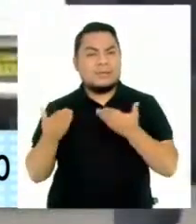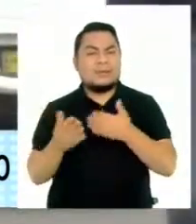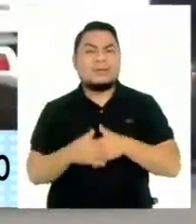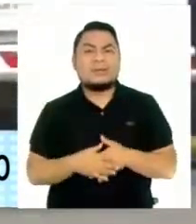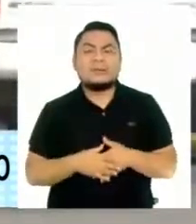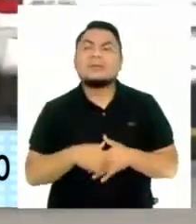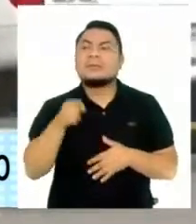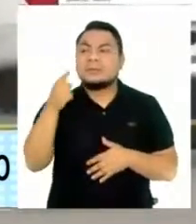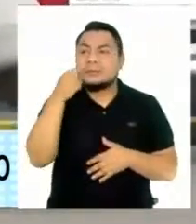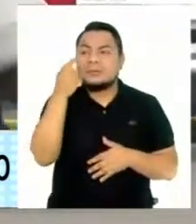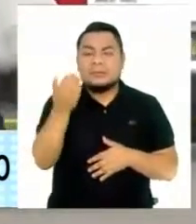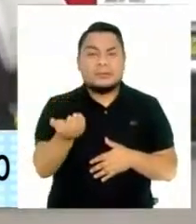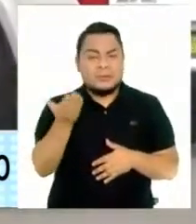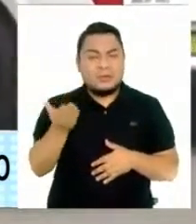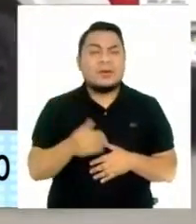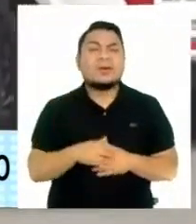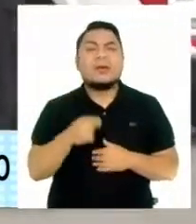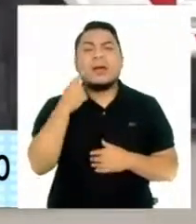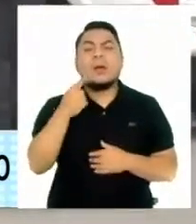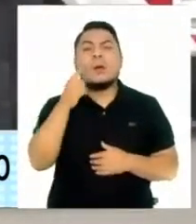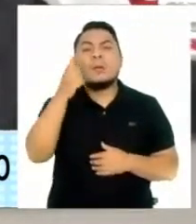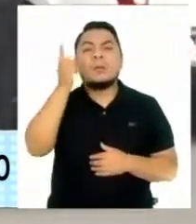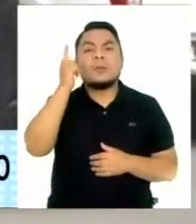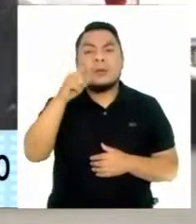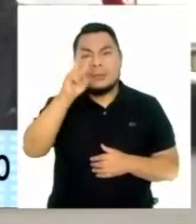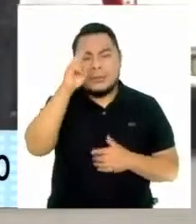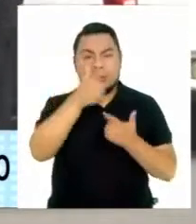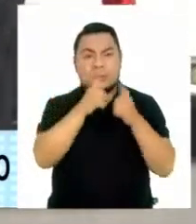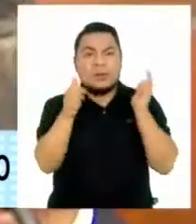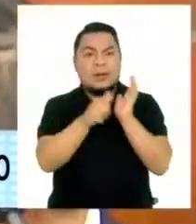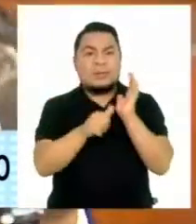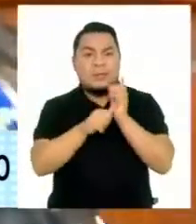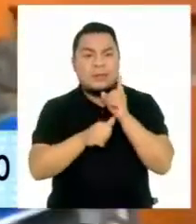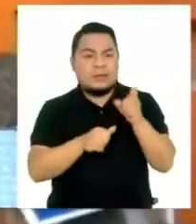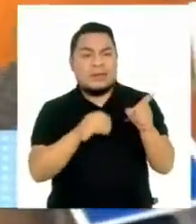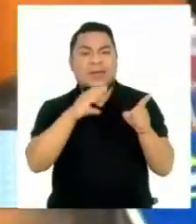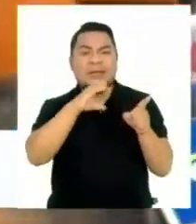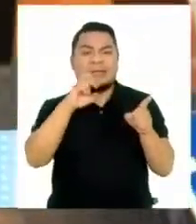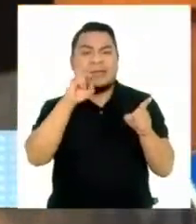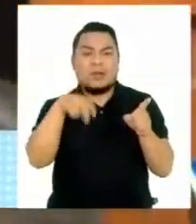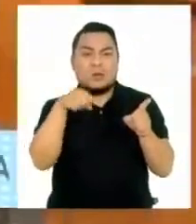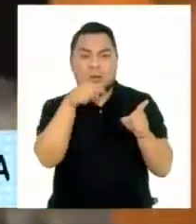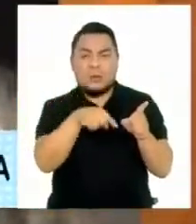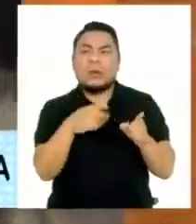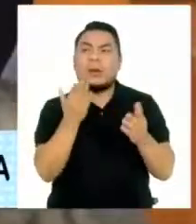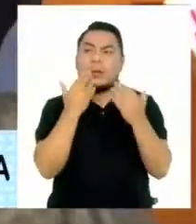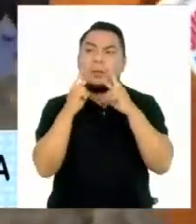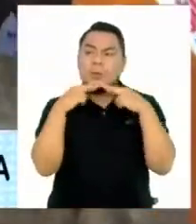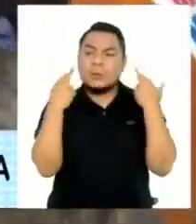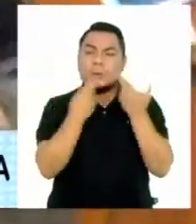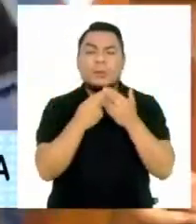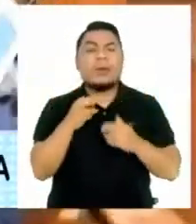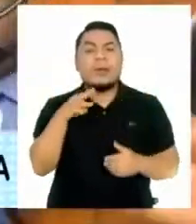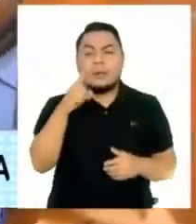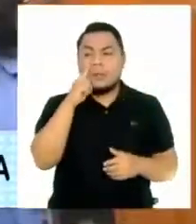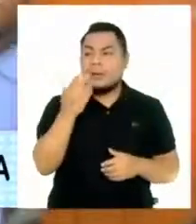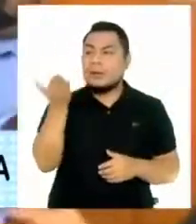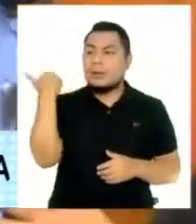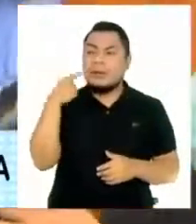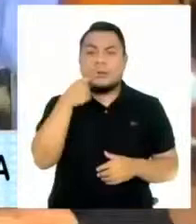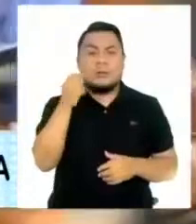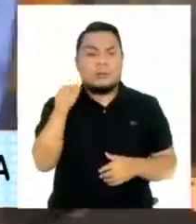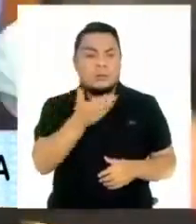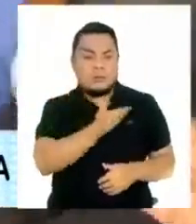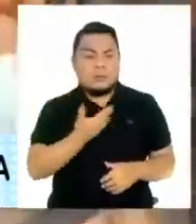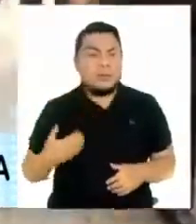El congresista Valdemir Serrón, hermano del líder de Perú Libre, Vladimir Serrón, dio detalles de la reunión que tuvo la bancada el miércoles con el